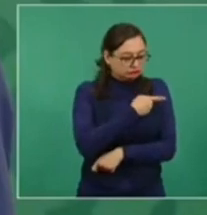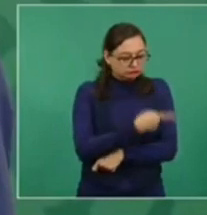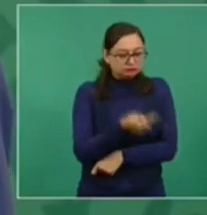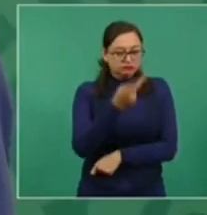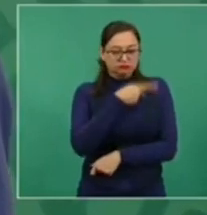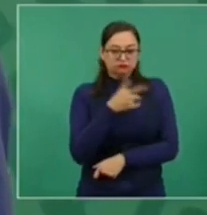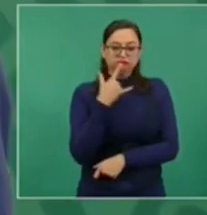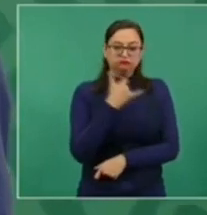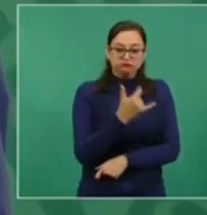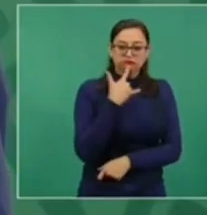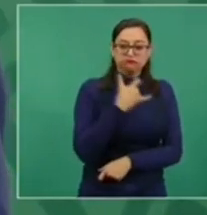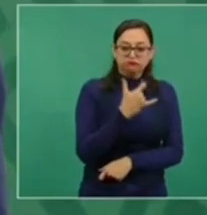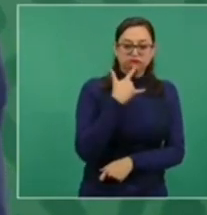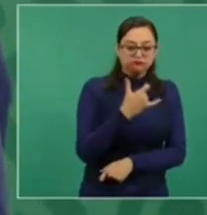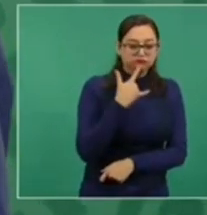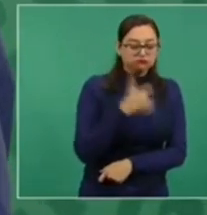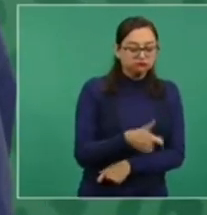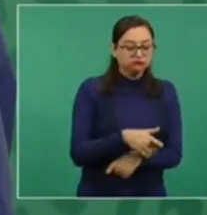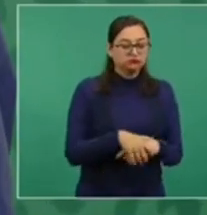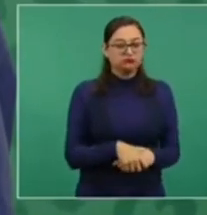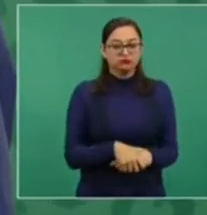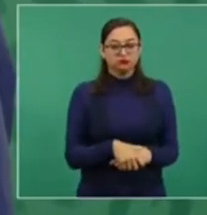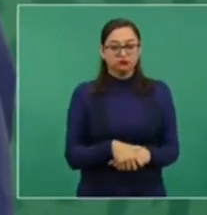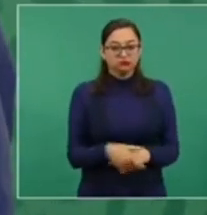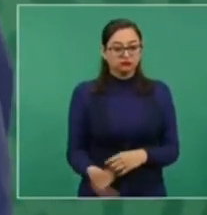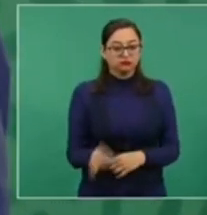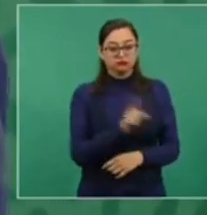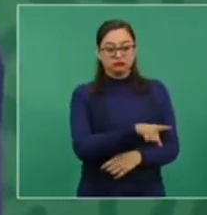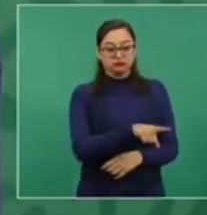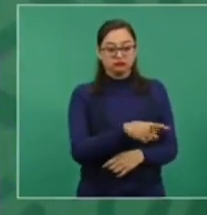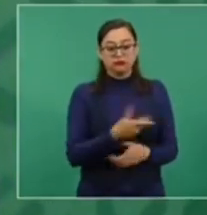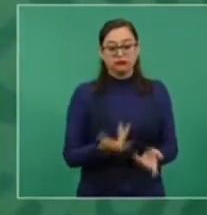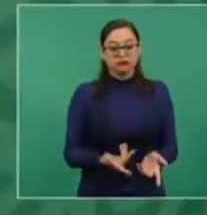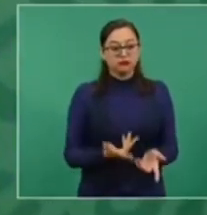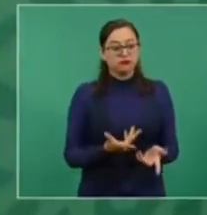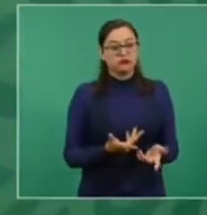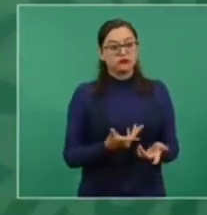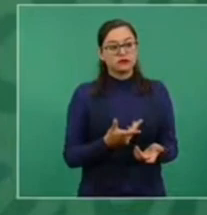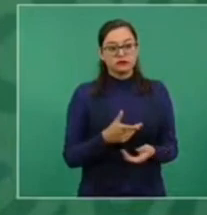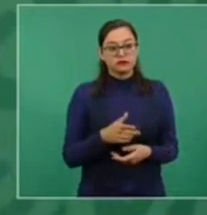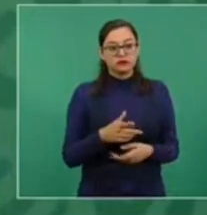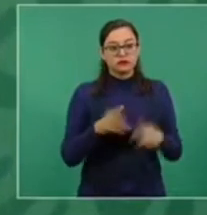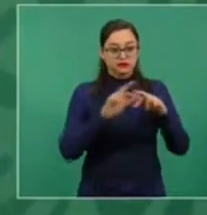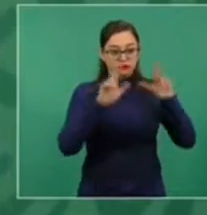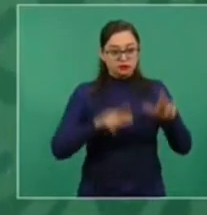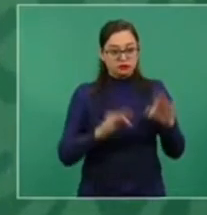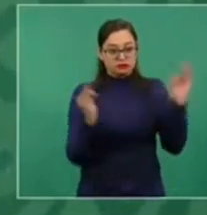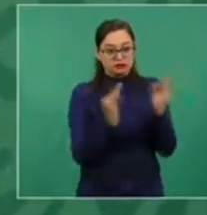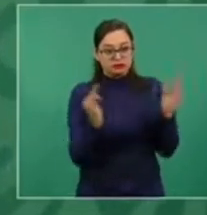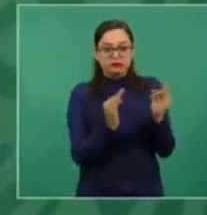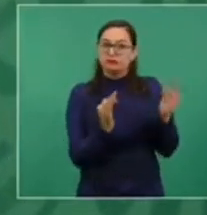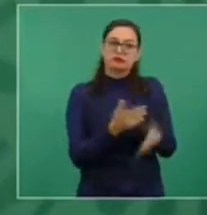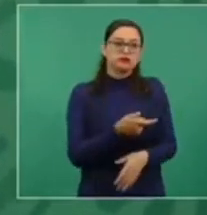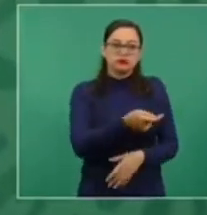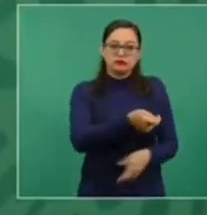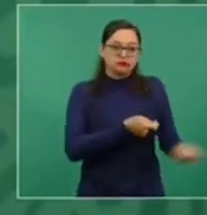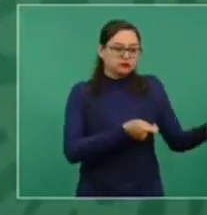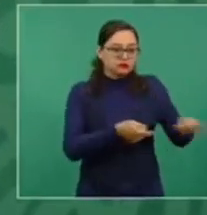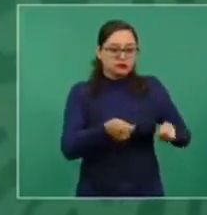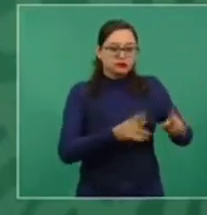tiene que desconectar sus congeladores para no pagar más luz,